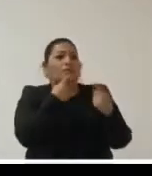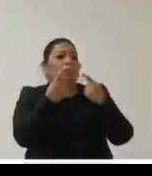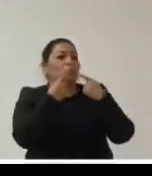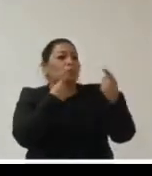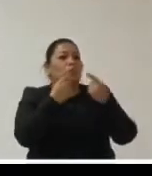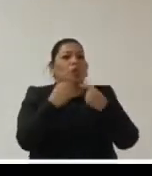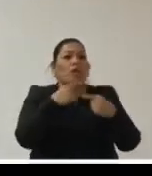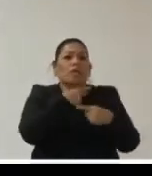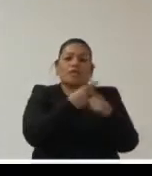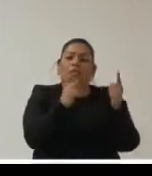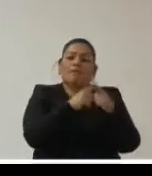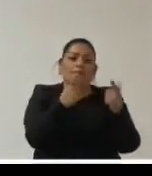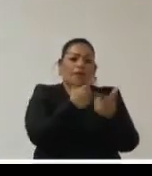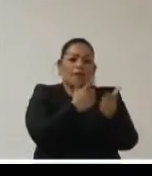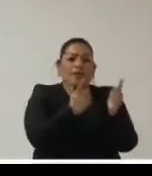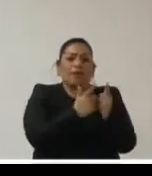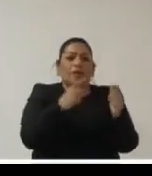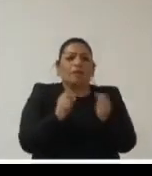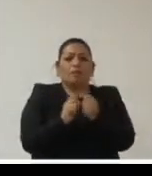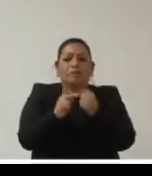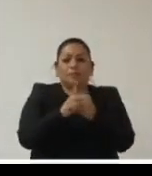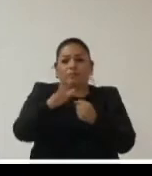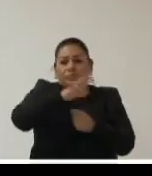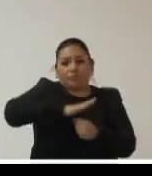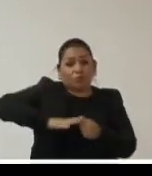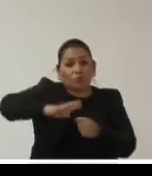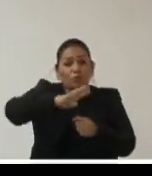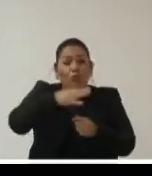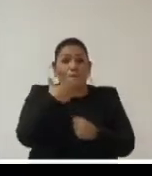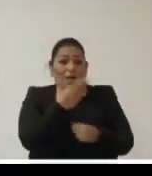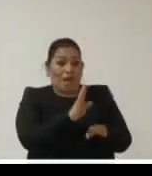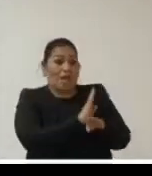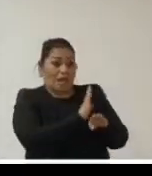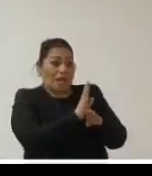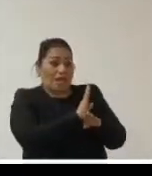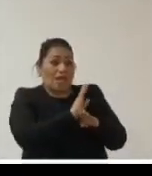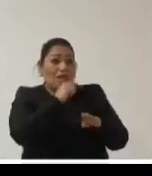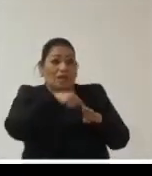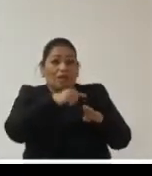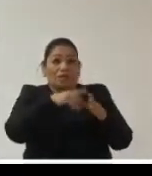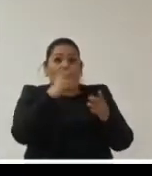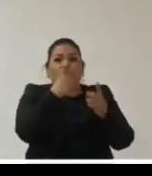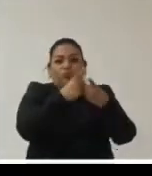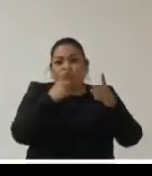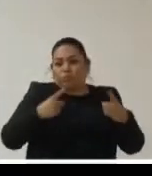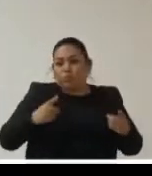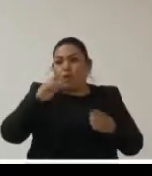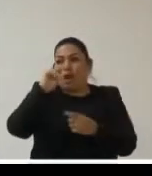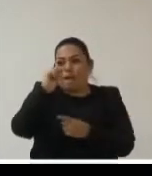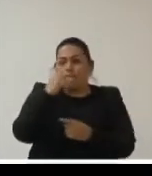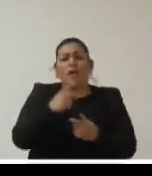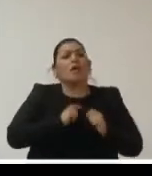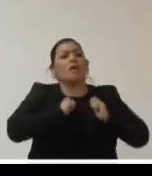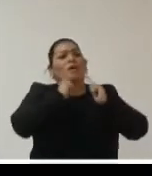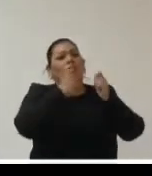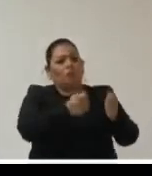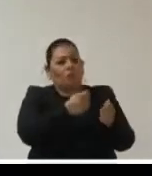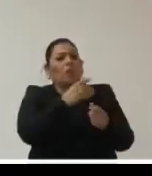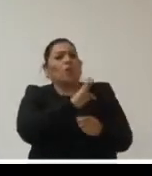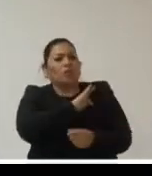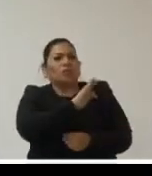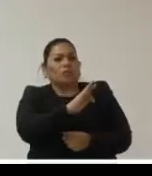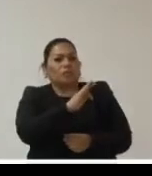sectores de la población a pesar de estos beneficios bueno pues sí los desarrollos tecnológicos también posibilitan el